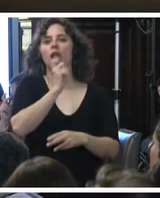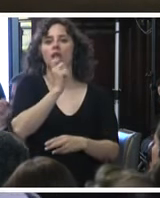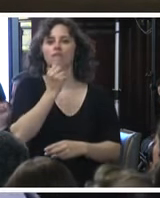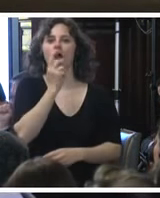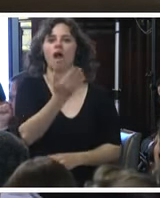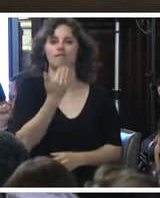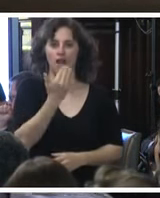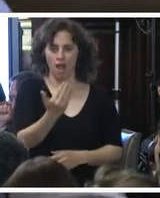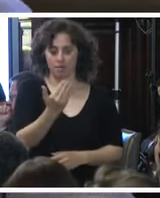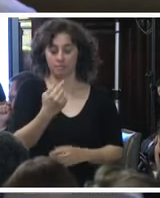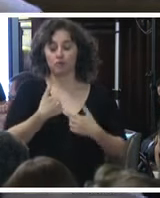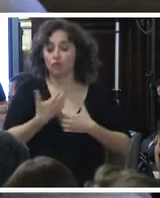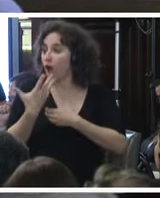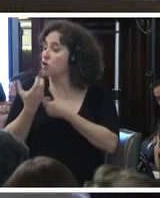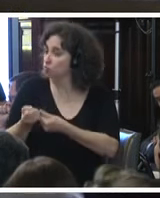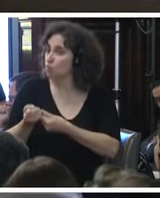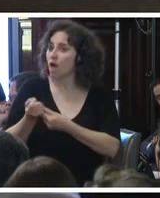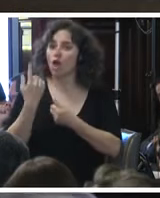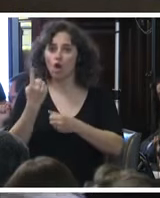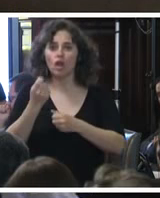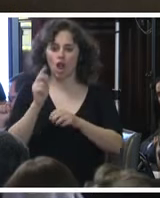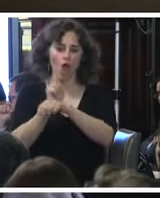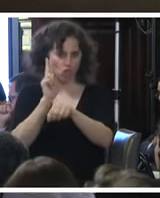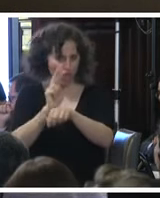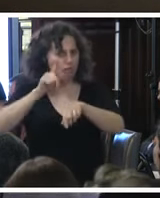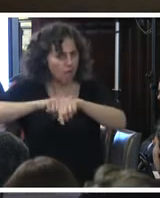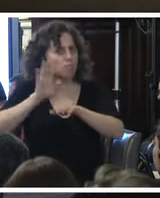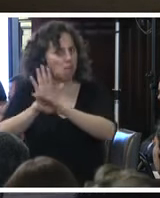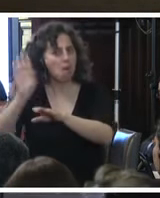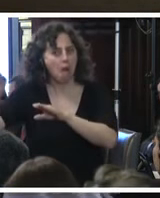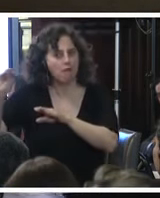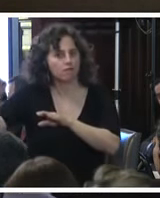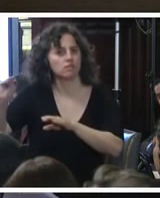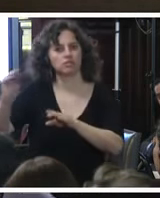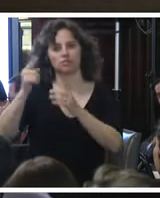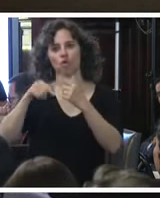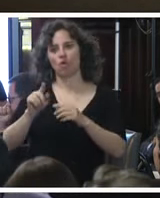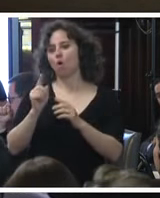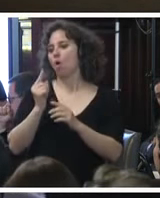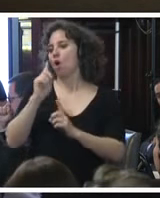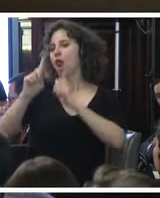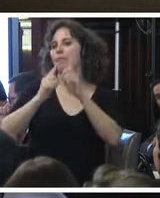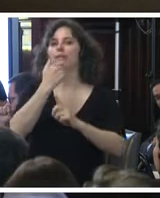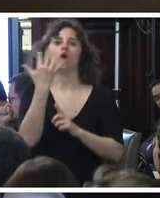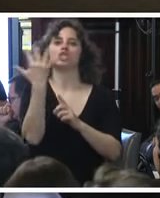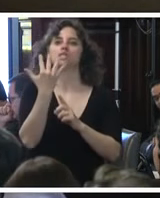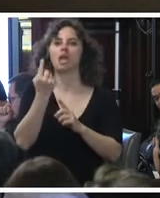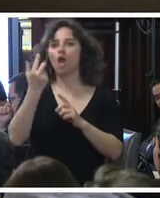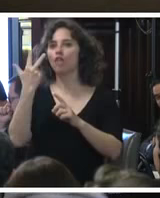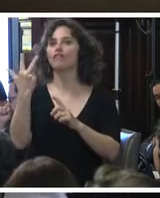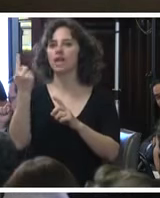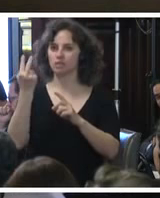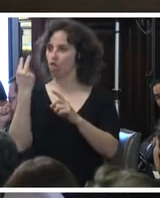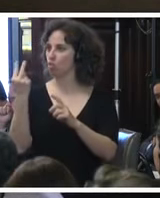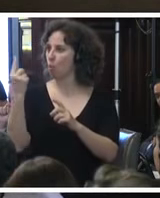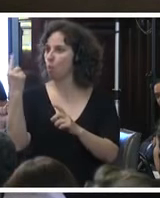voy a ayudar con el control del tiempo con marcadores de 5, 3 y 1